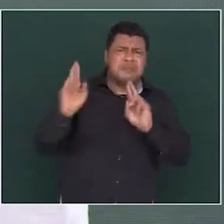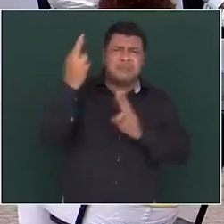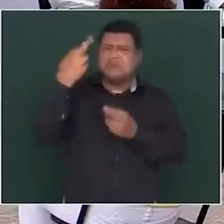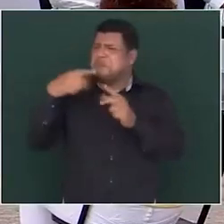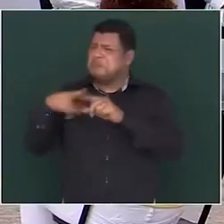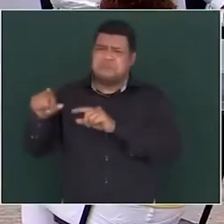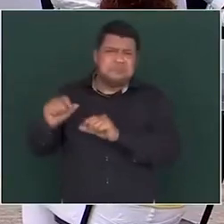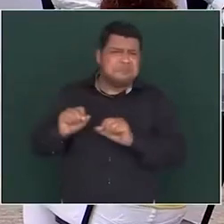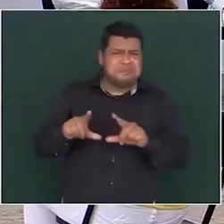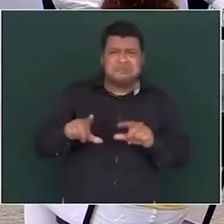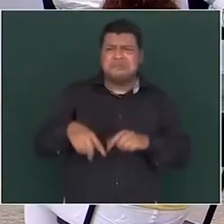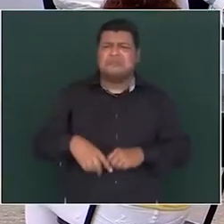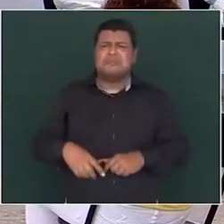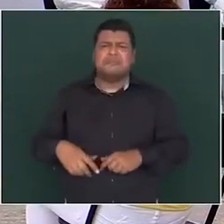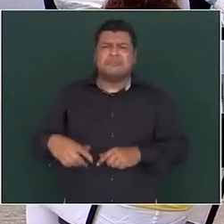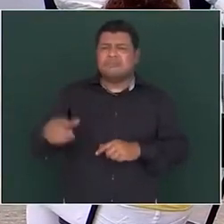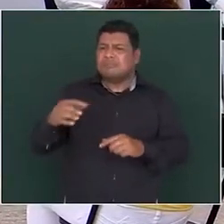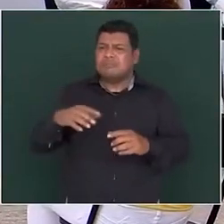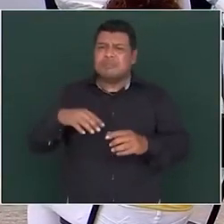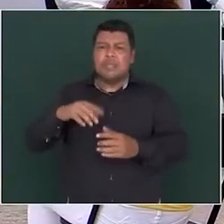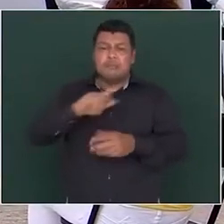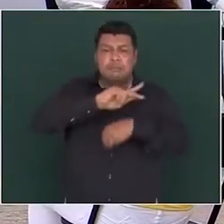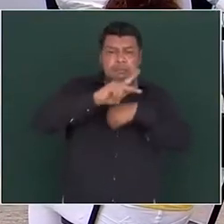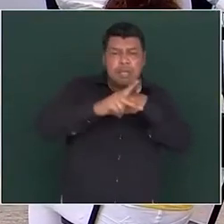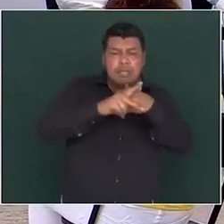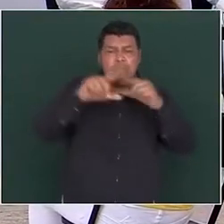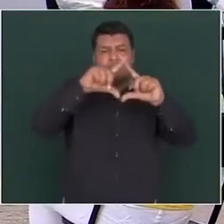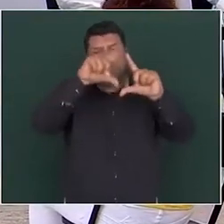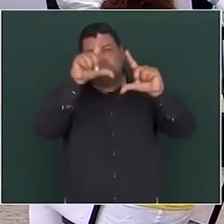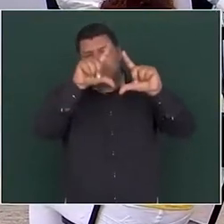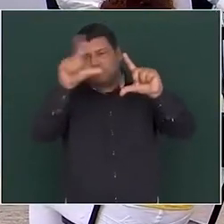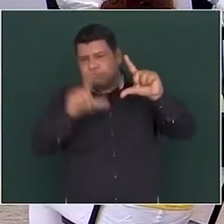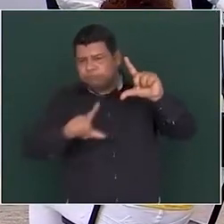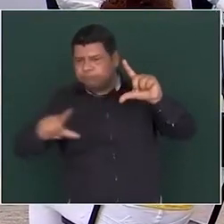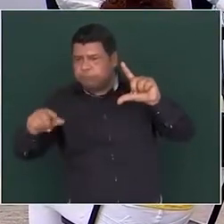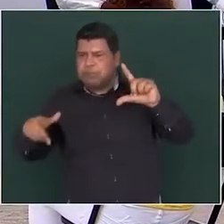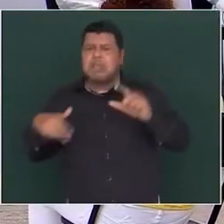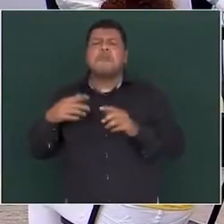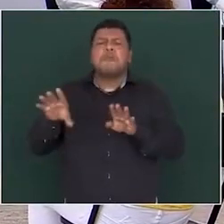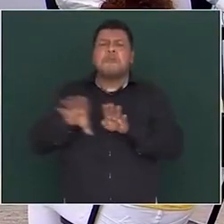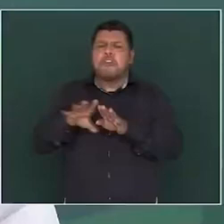mismo se llegó a comunicar al país por ferrocarril